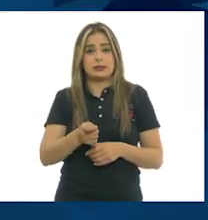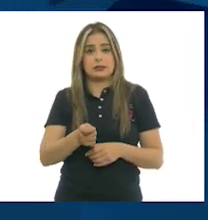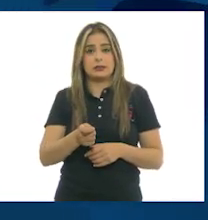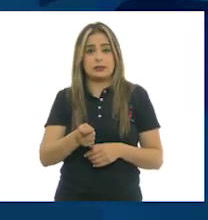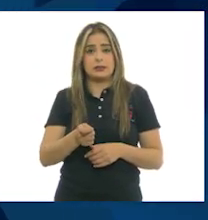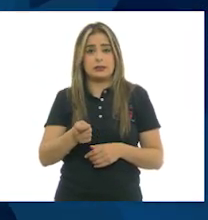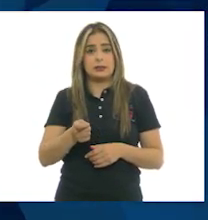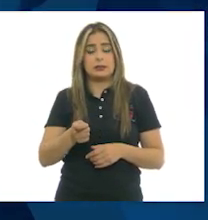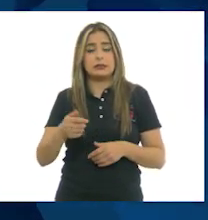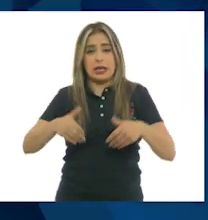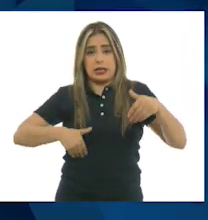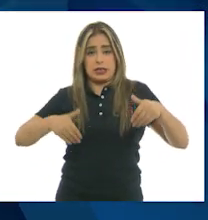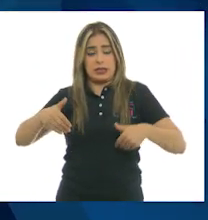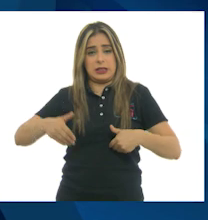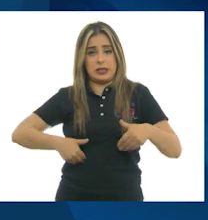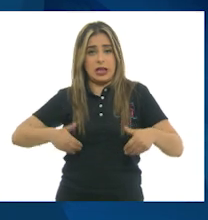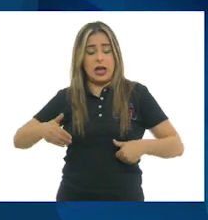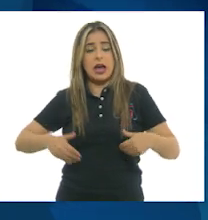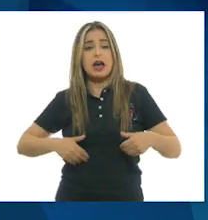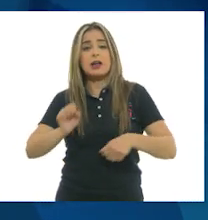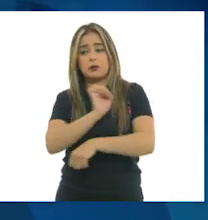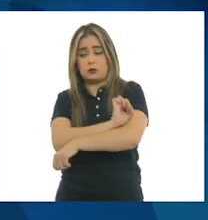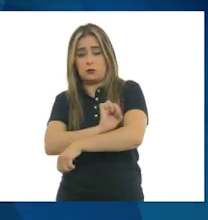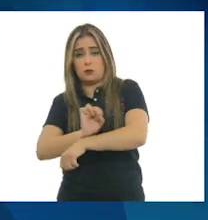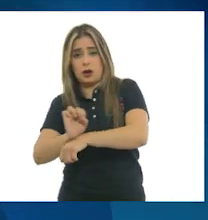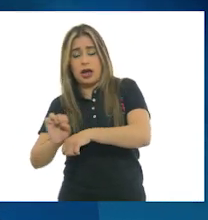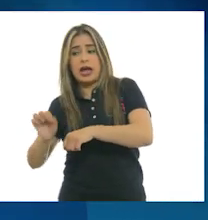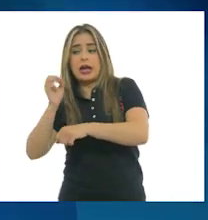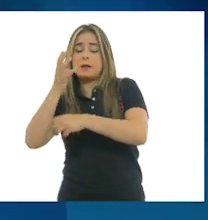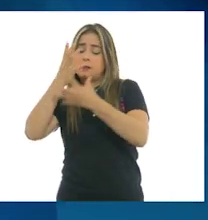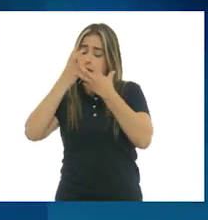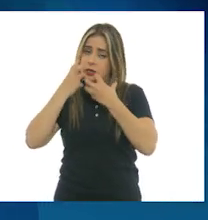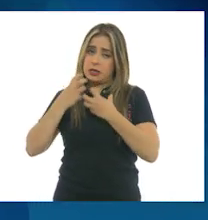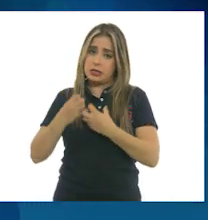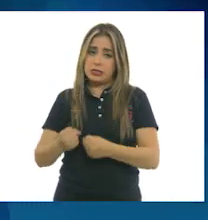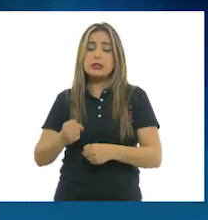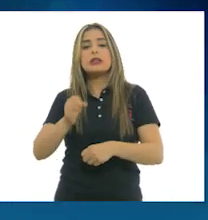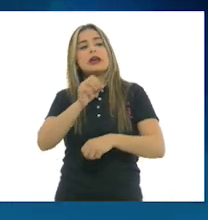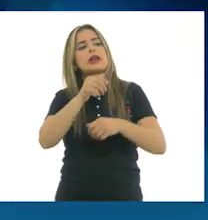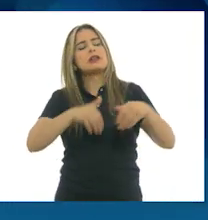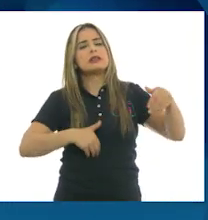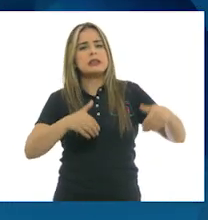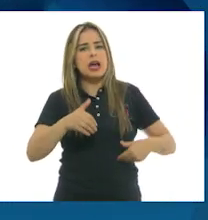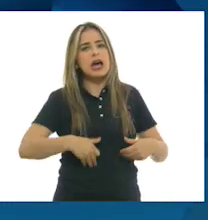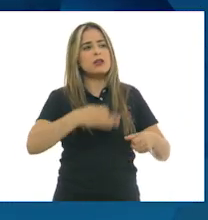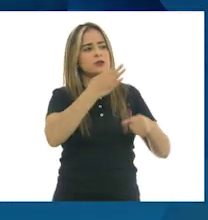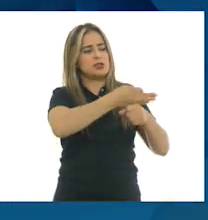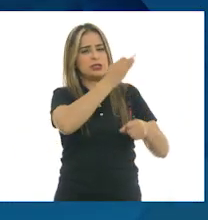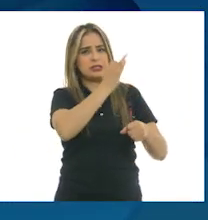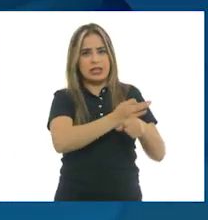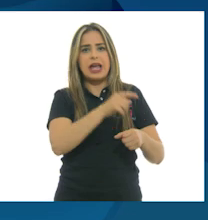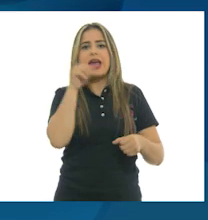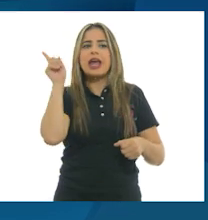las formas geométricas y llanas y le dan este tono vivaz,